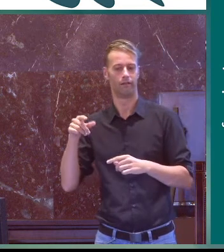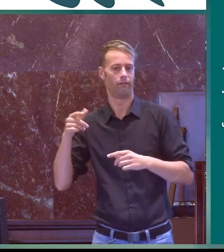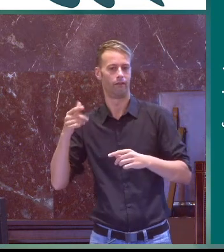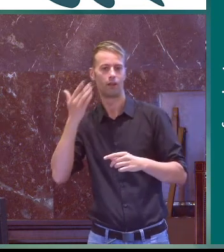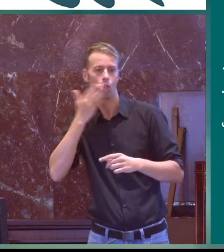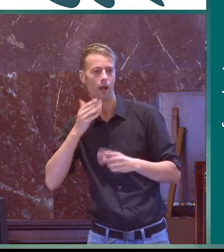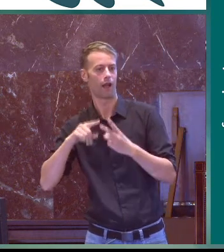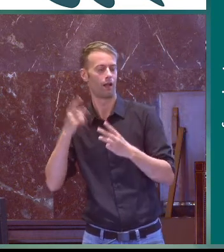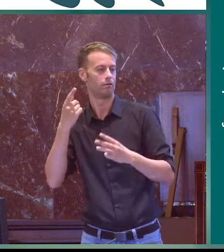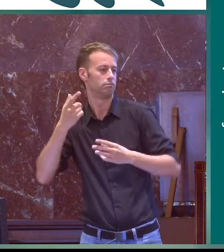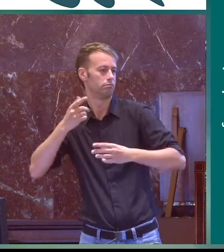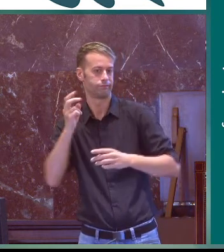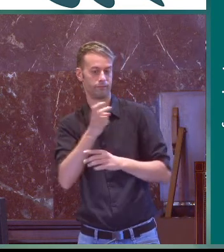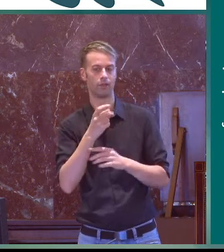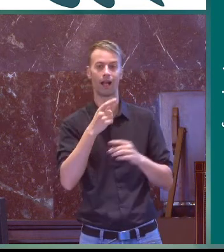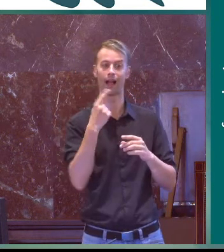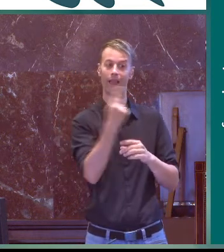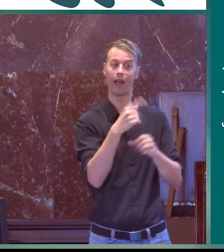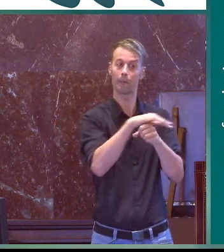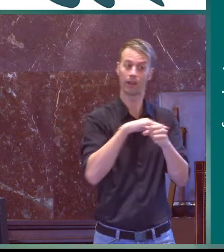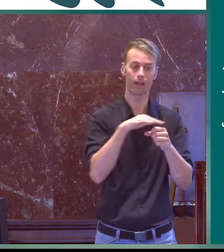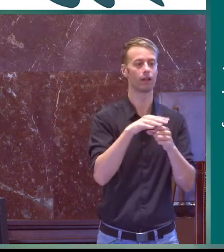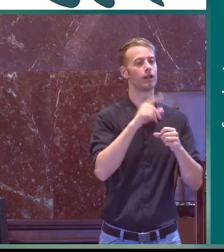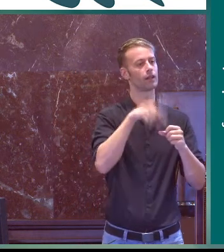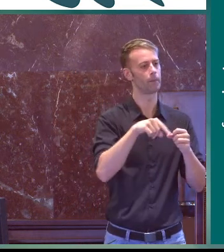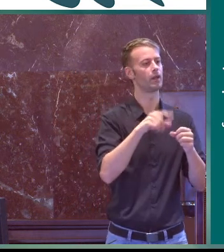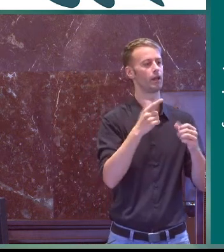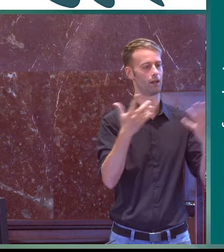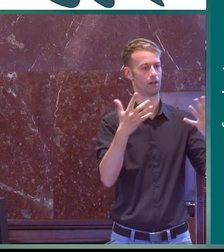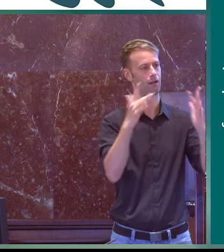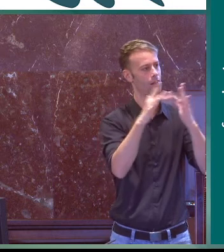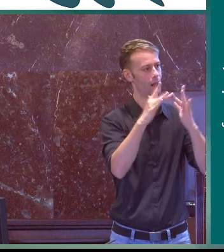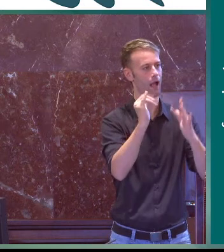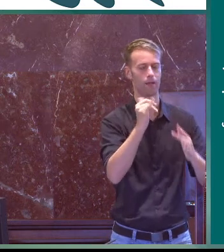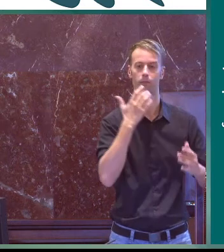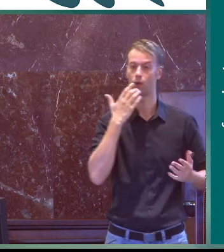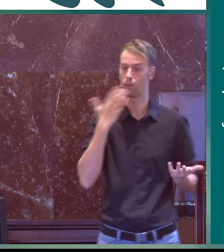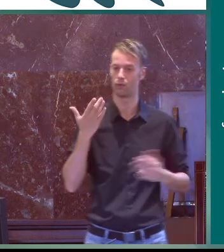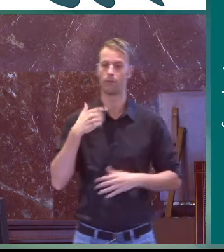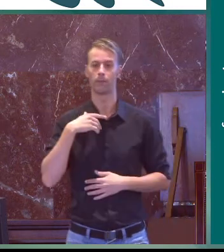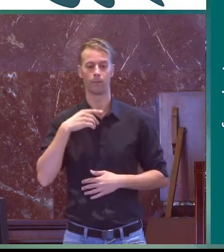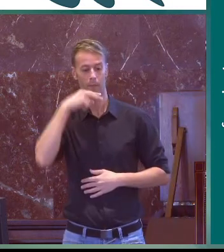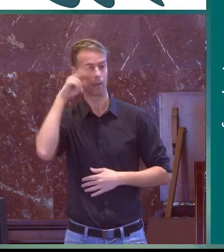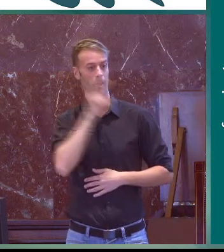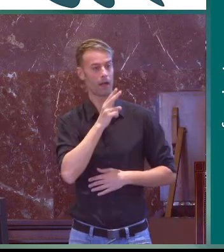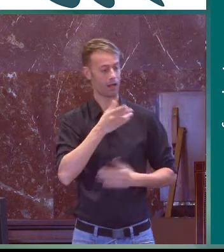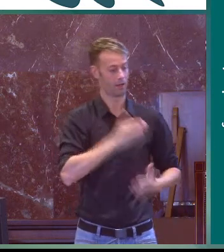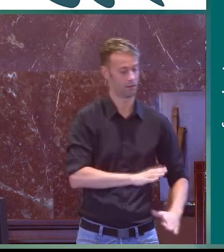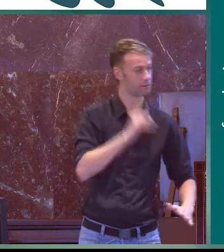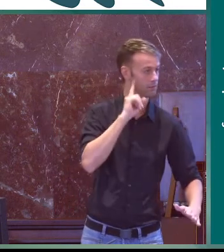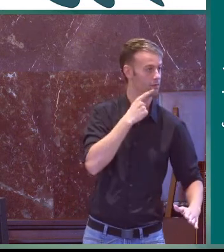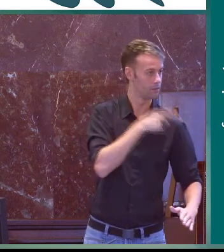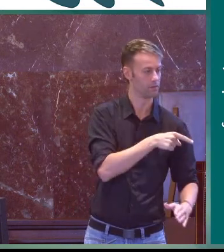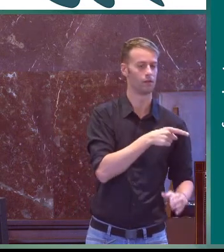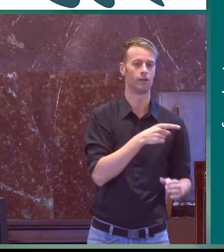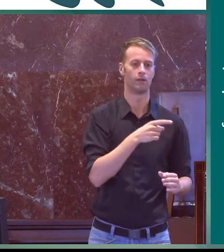Al mismo tiempo que la familia la escuela y los que pueda haber de forma cercana hay otros